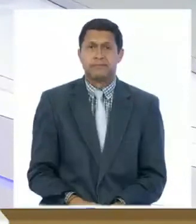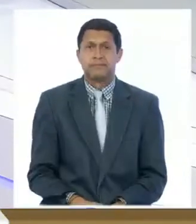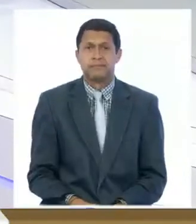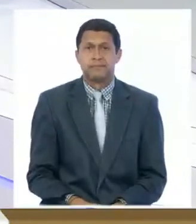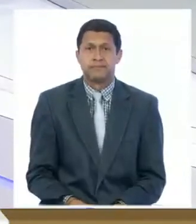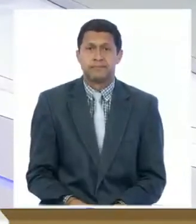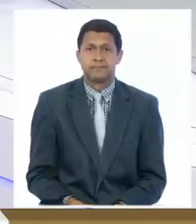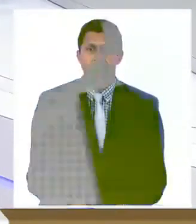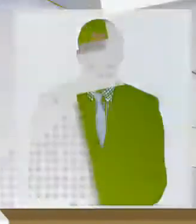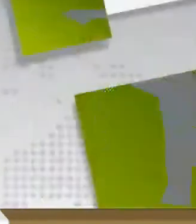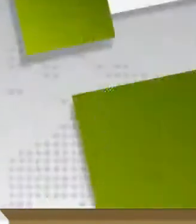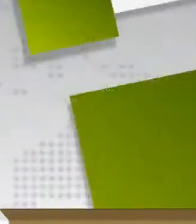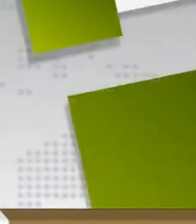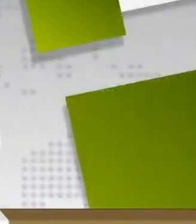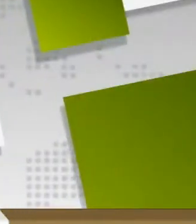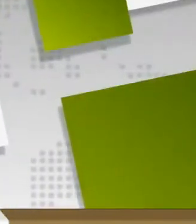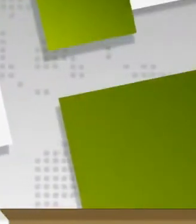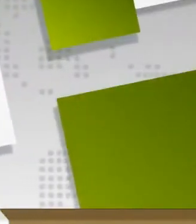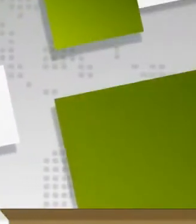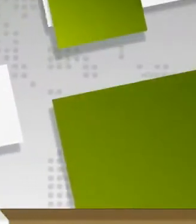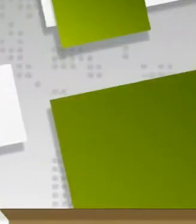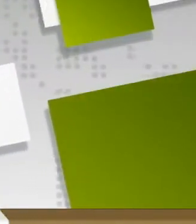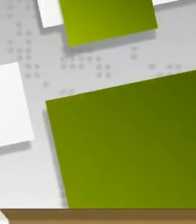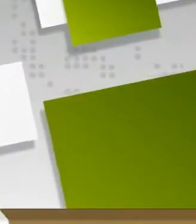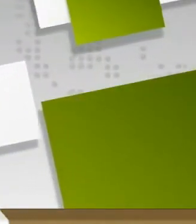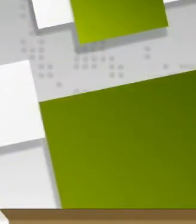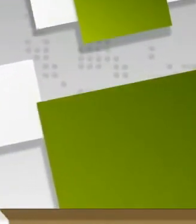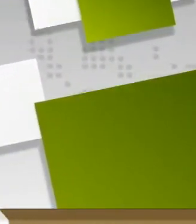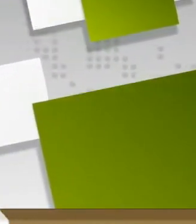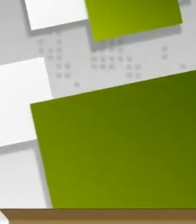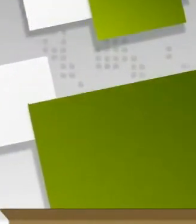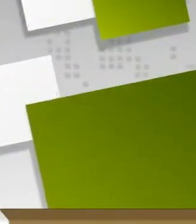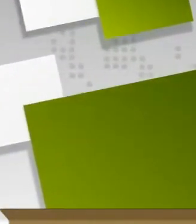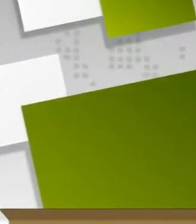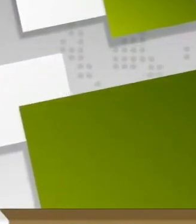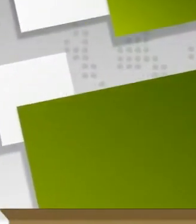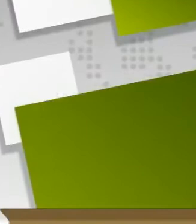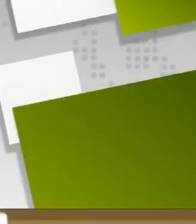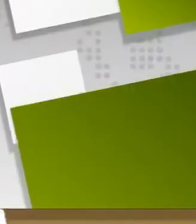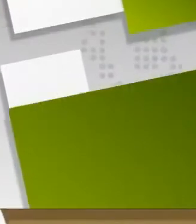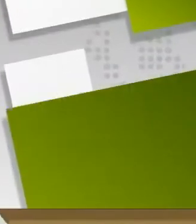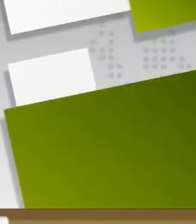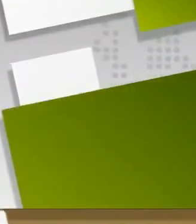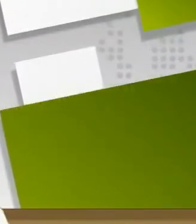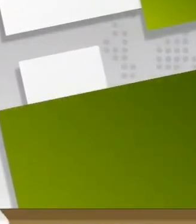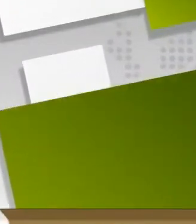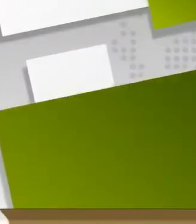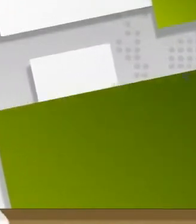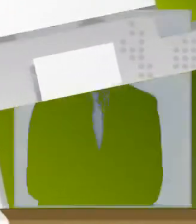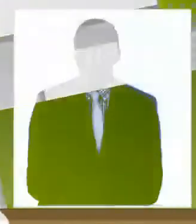Noticias Globovisión Salud.